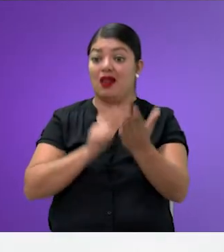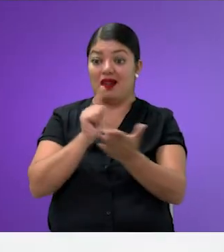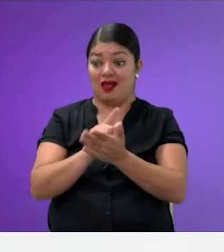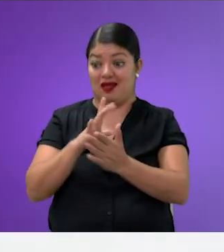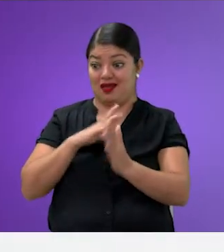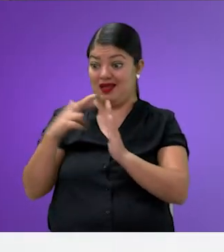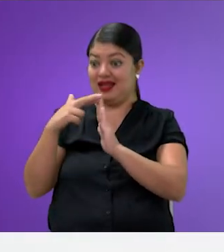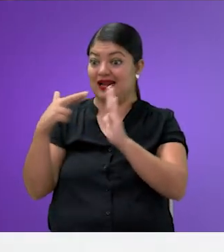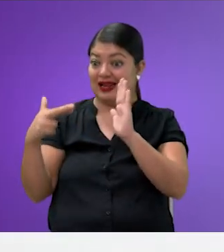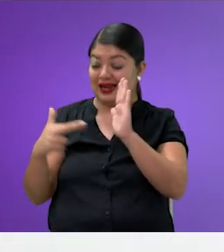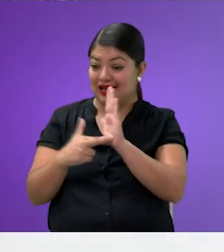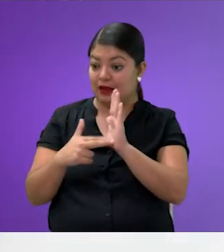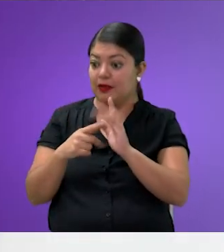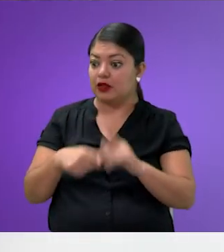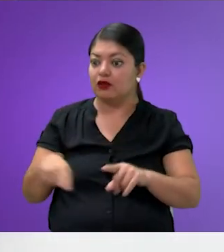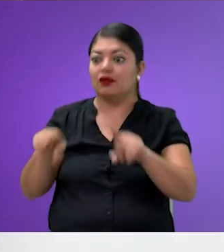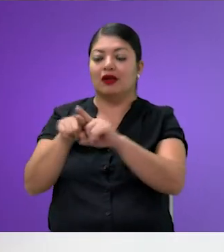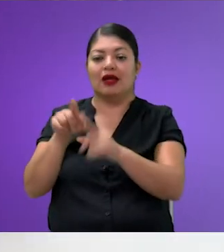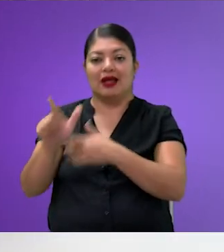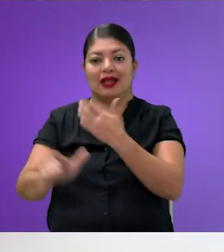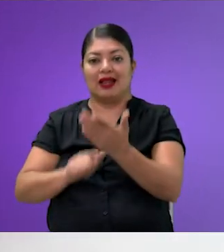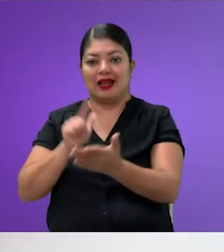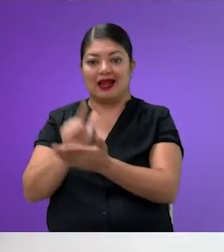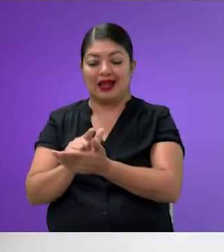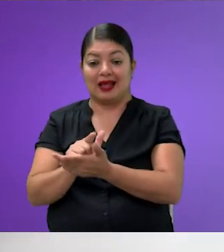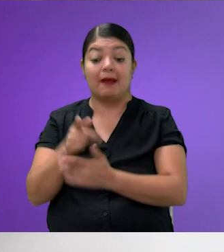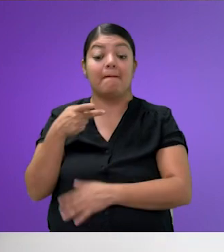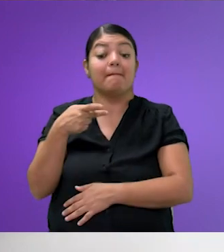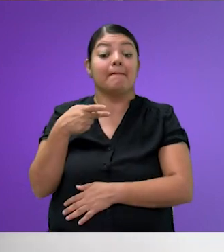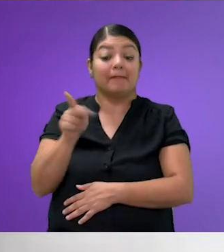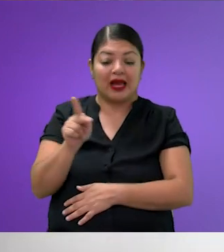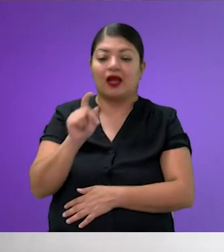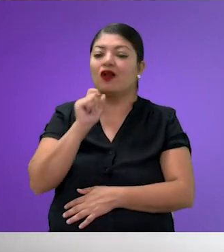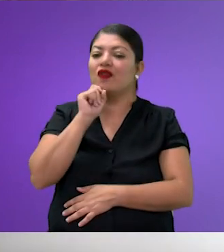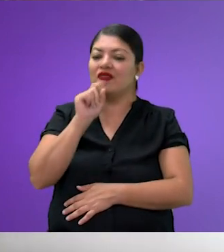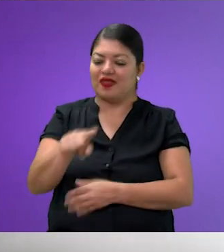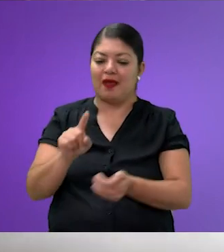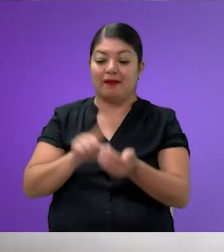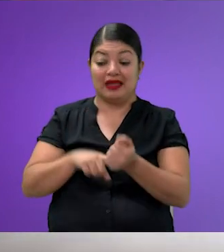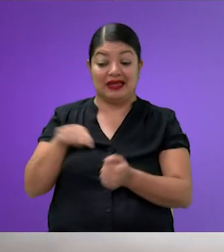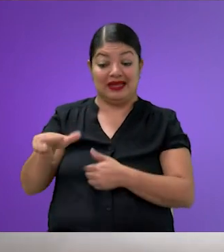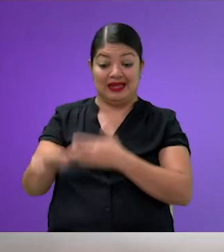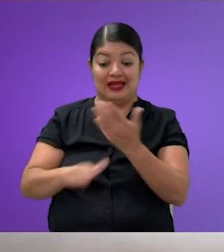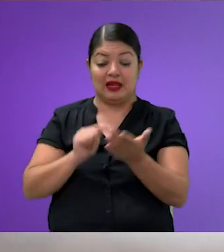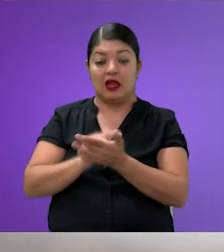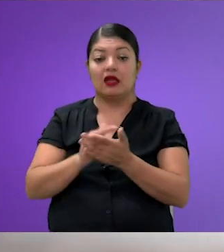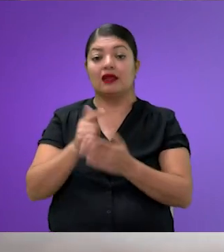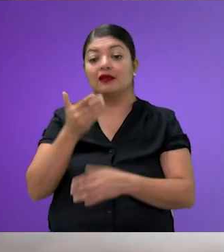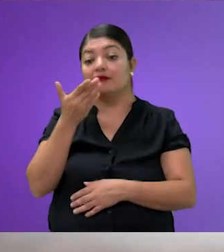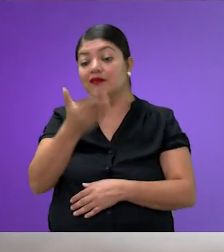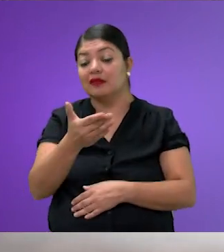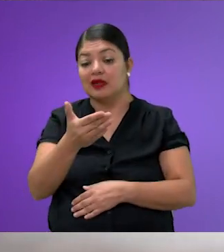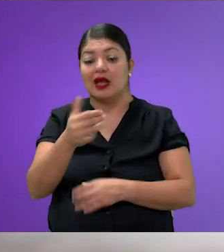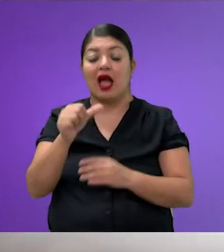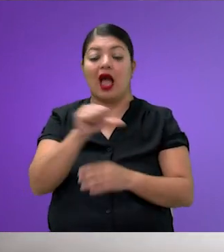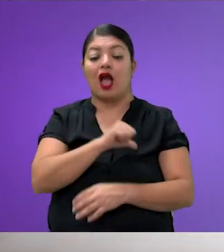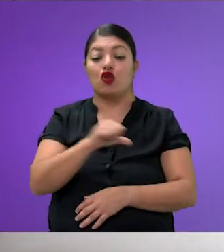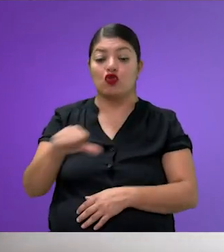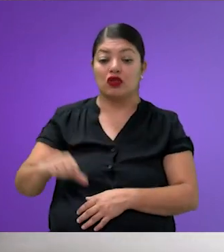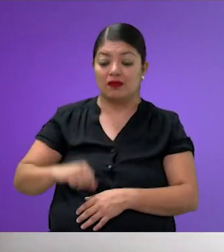incluso antes que esta ley al respecto. Pero esta ley también le pide a los ayuntamientos, en respeto del 115 constitucional,